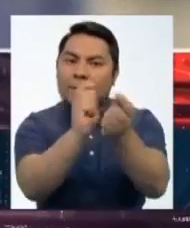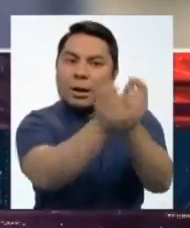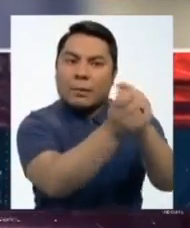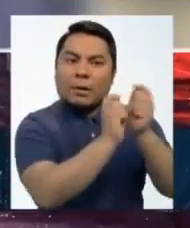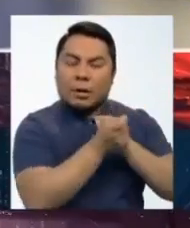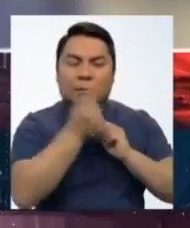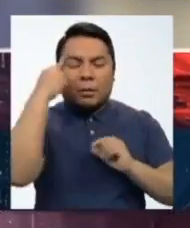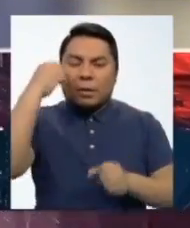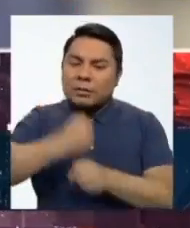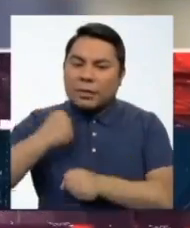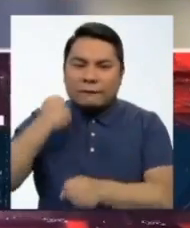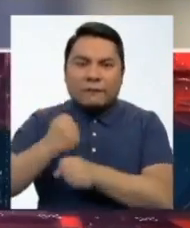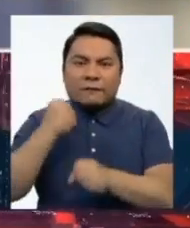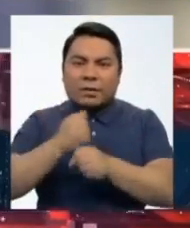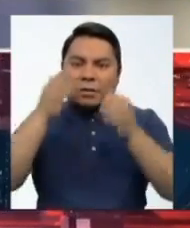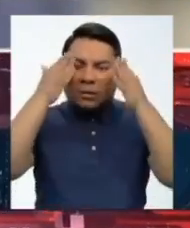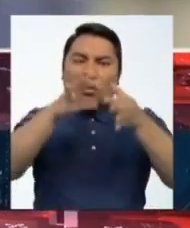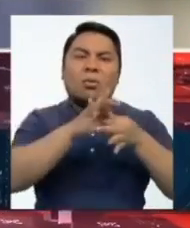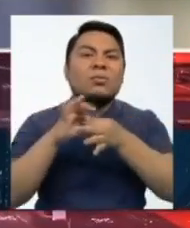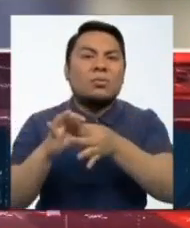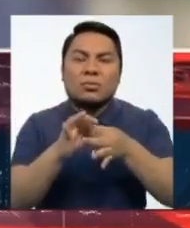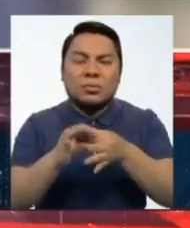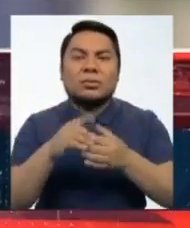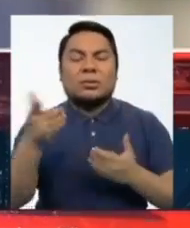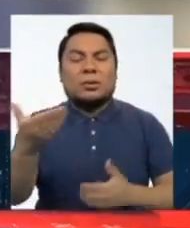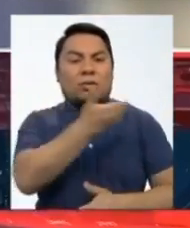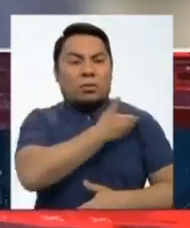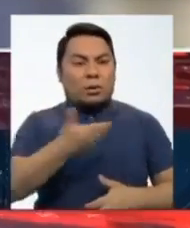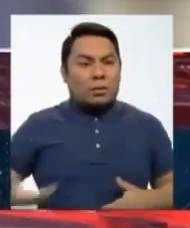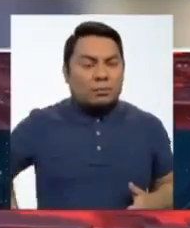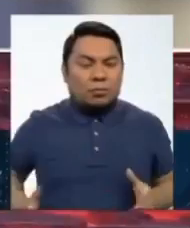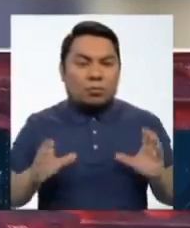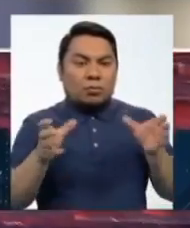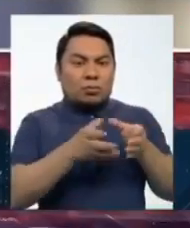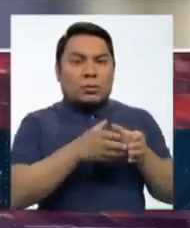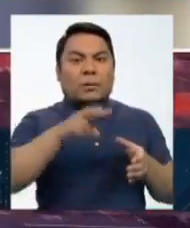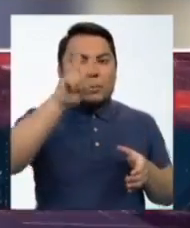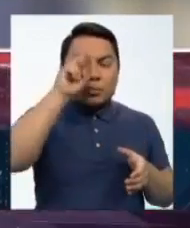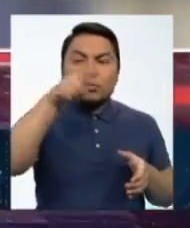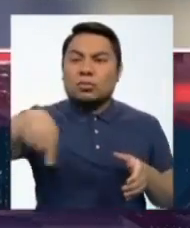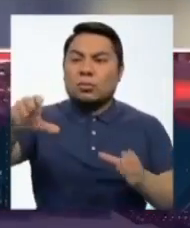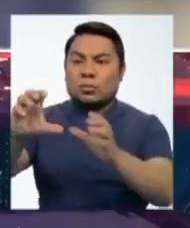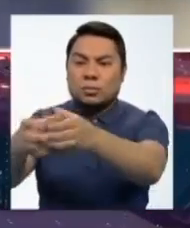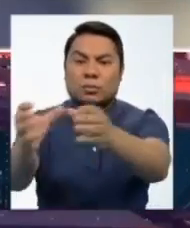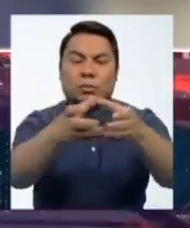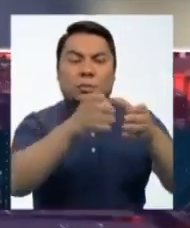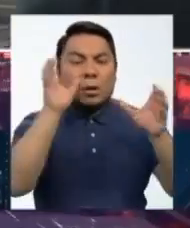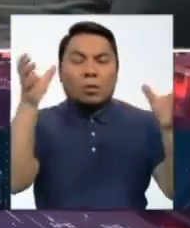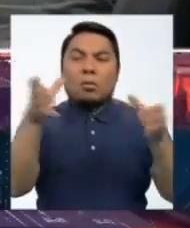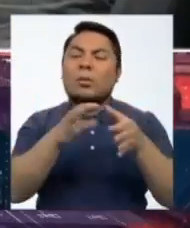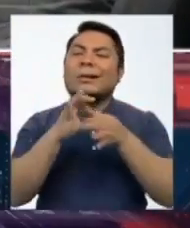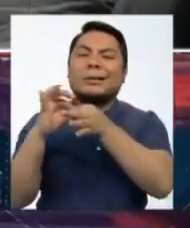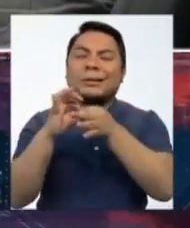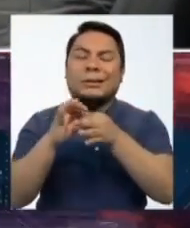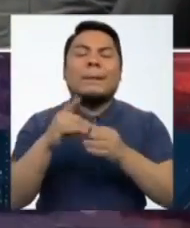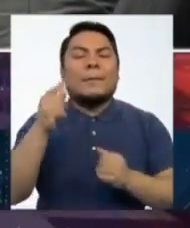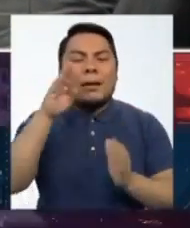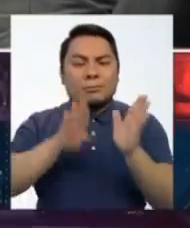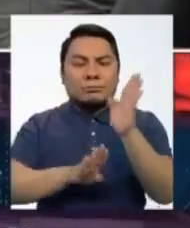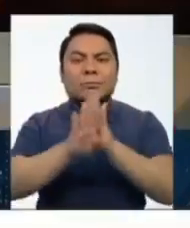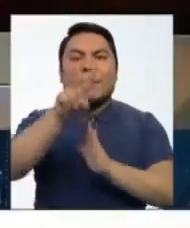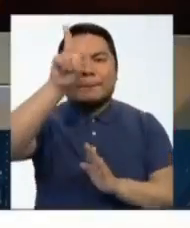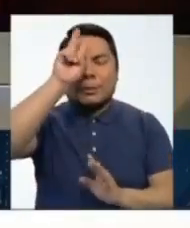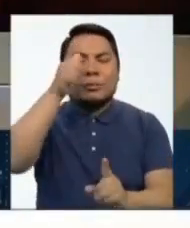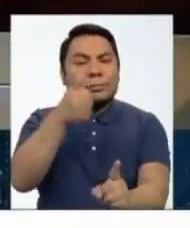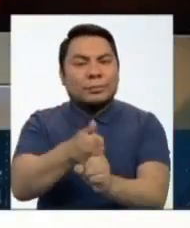caso trabajar en forma conjunta con el Ejecutivo, todas las bancadas que estamos en el Parlamento, por el bien del país. ¿Qué sabe